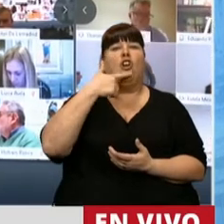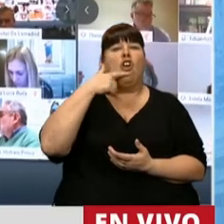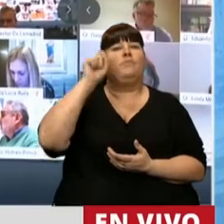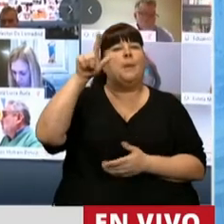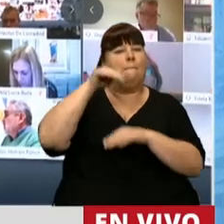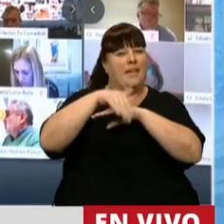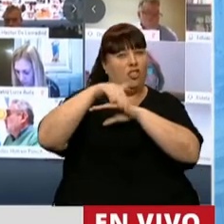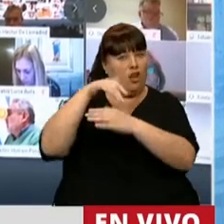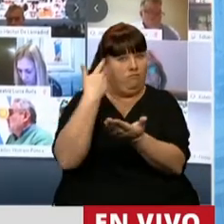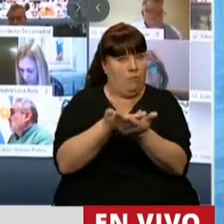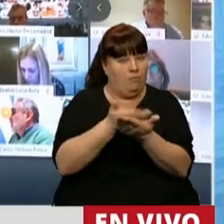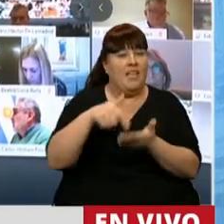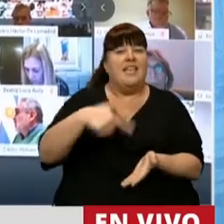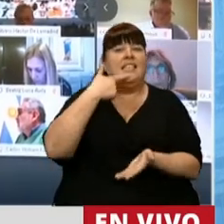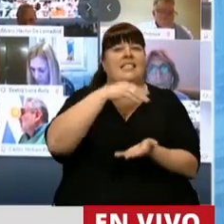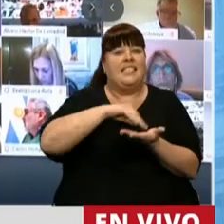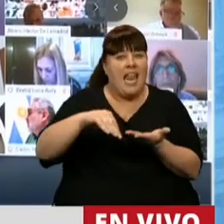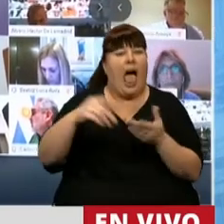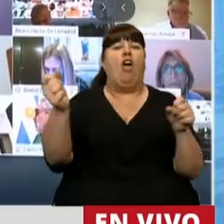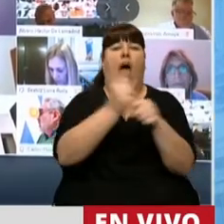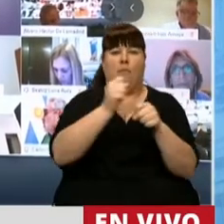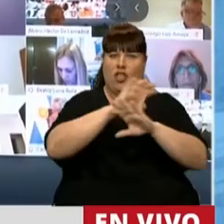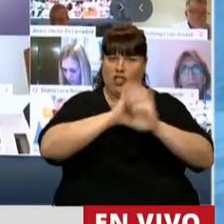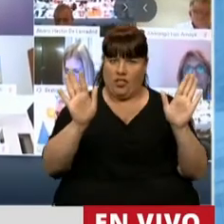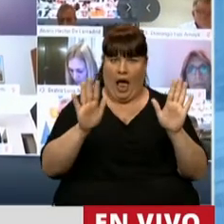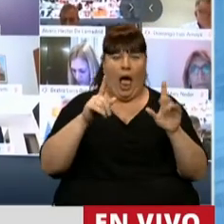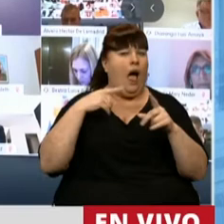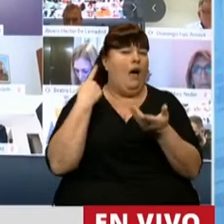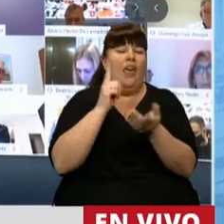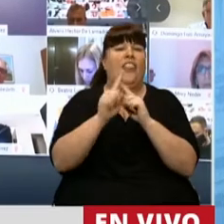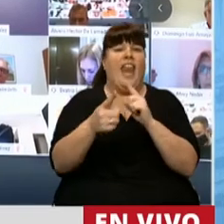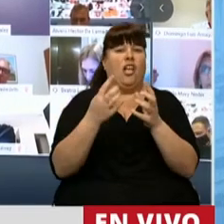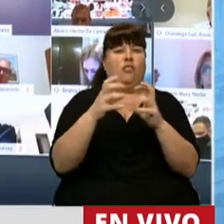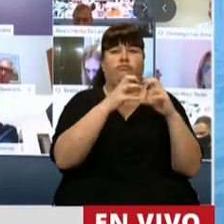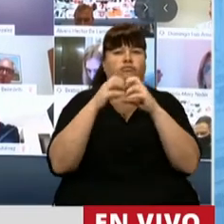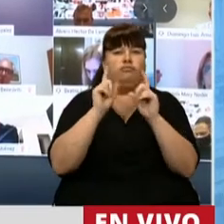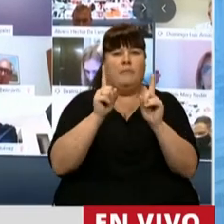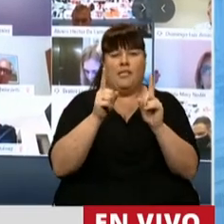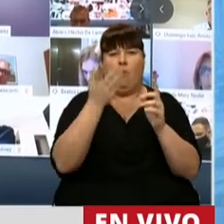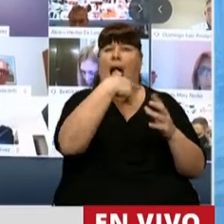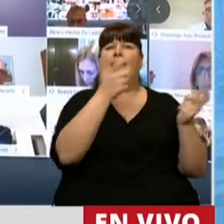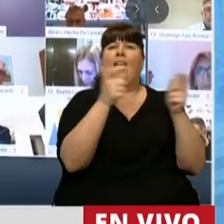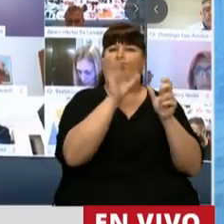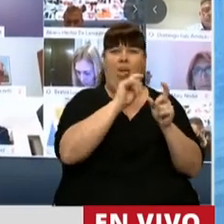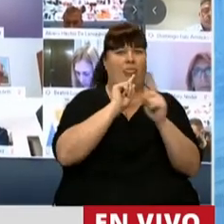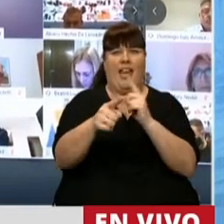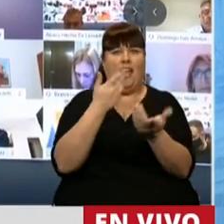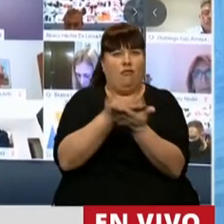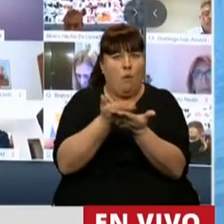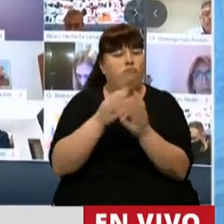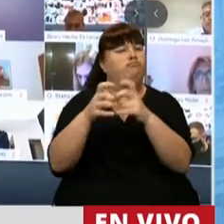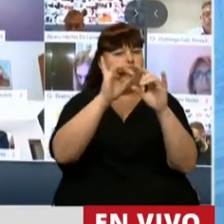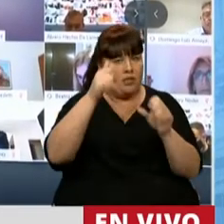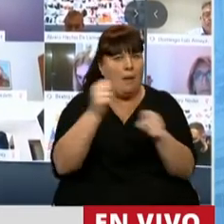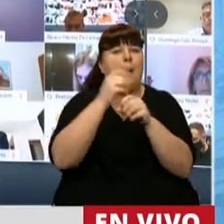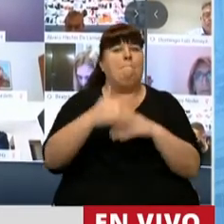Misiones, este Senado aprobó sobre tablas el proyecto que estamos tratando ahora para